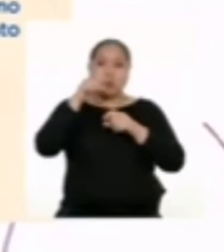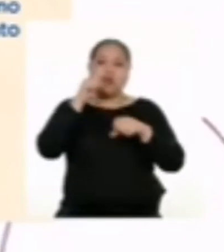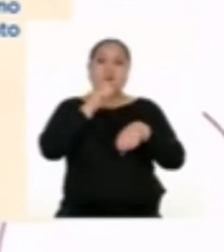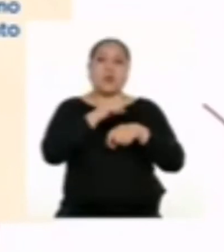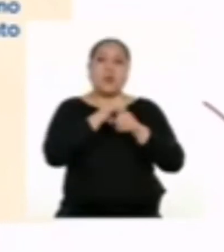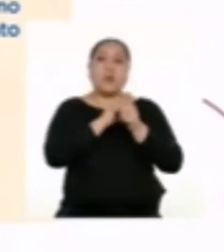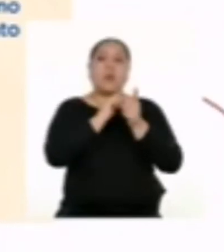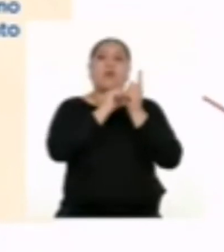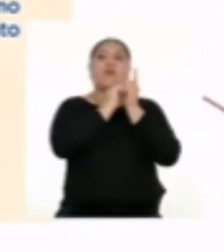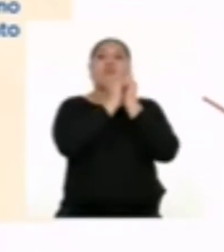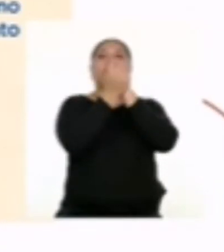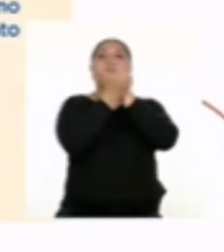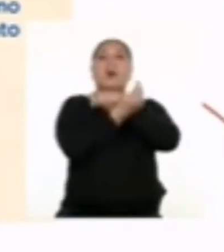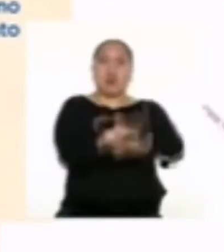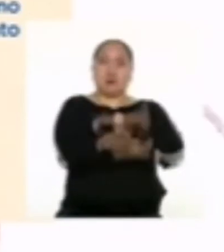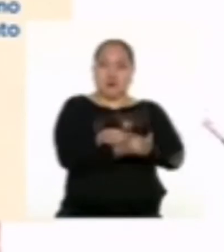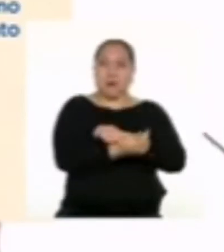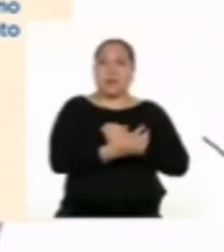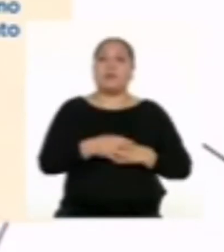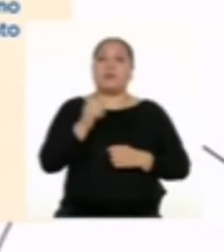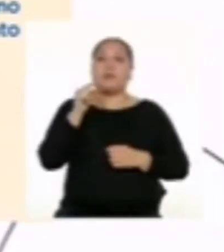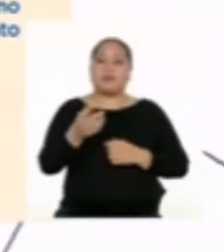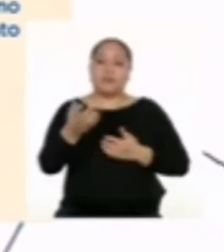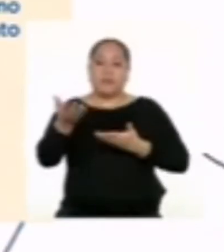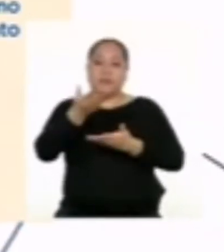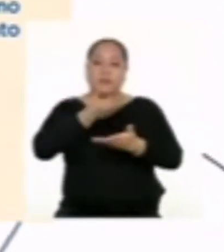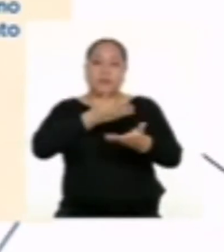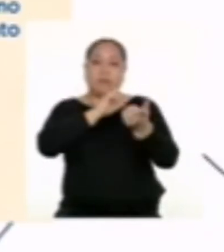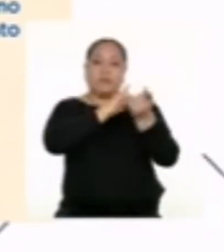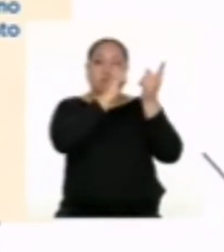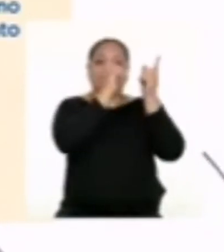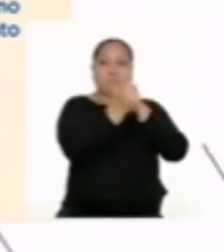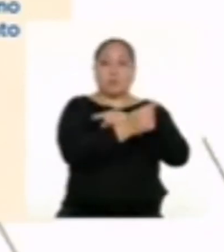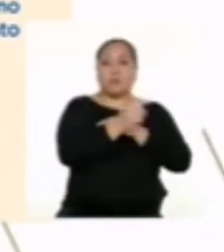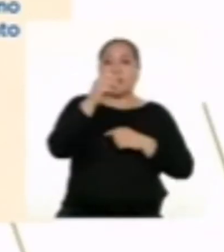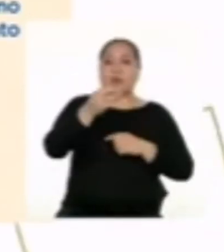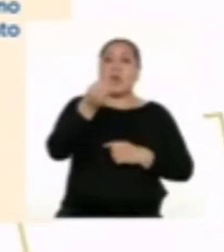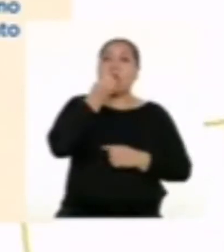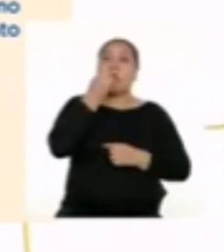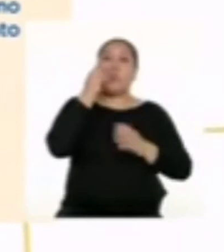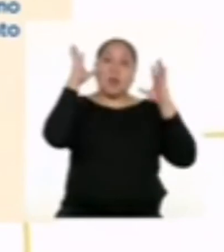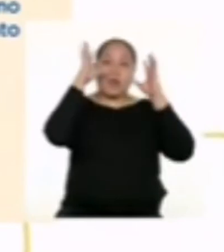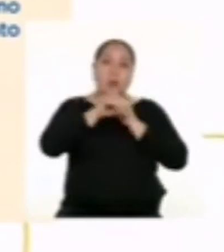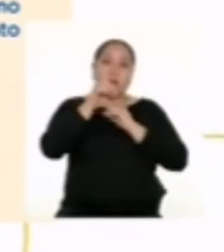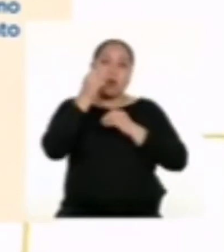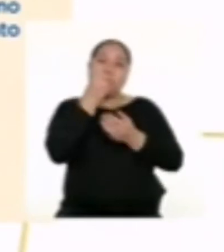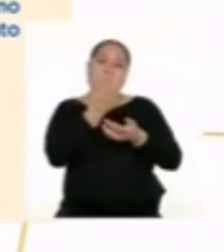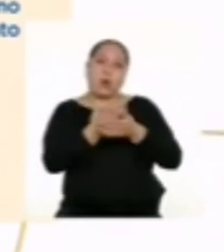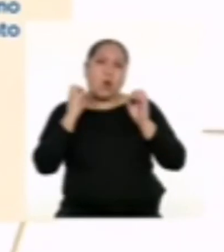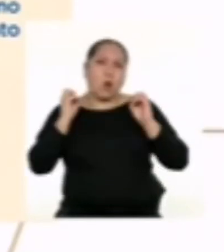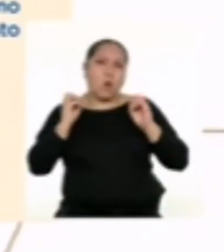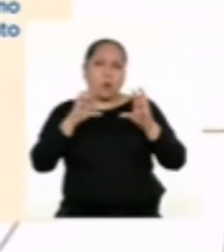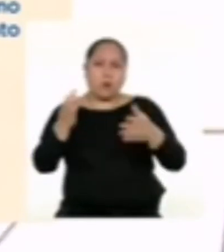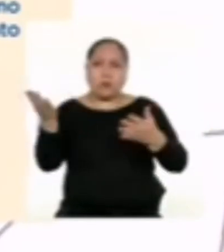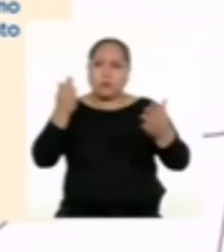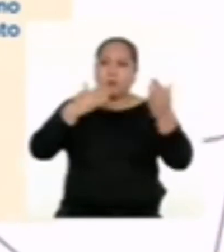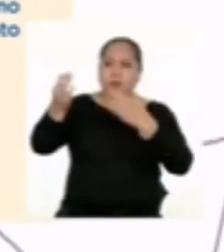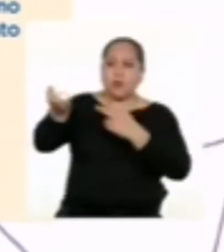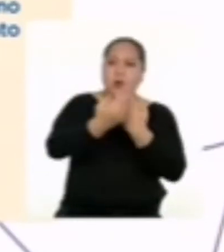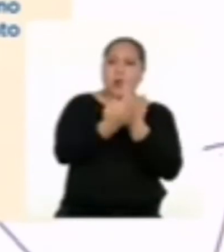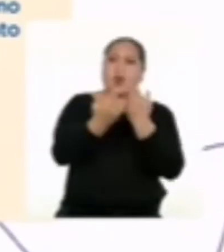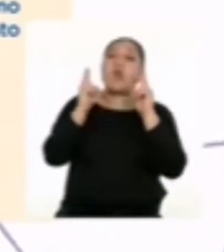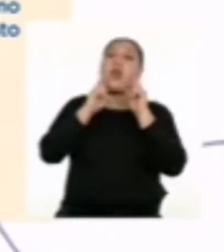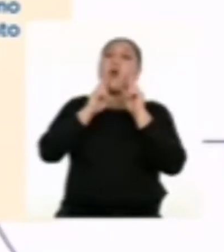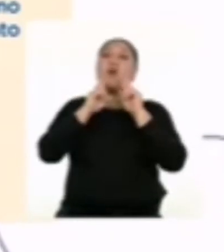de transición entre el día escolar y las actividades de la tarde. La cena es una buena oportunidad para reunir a toda la